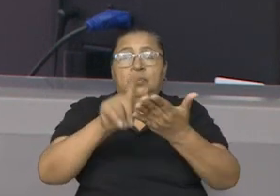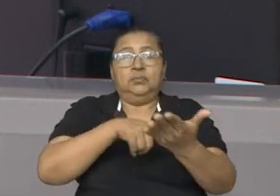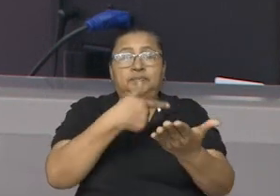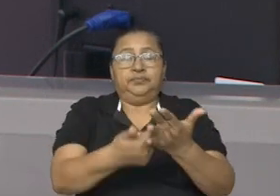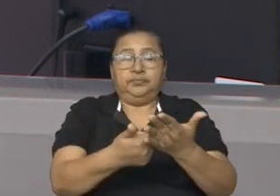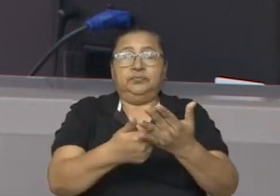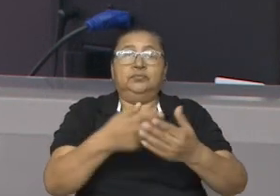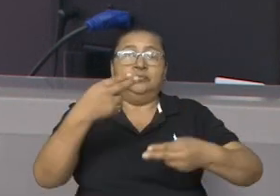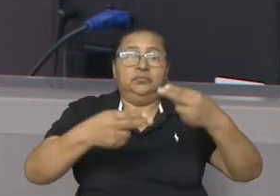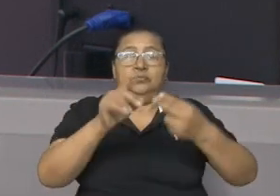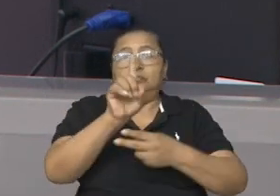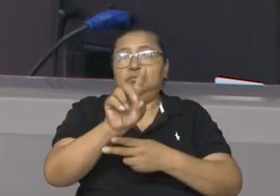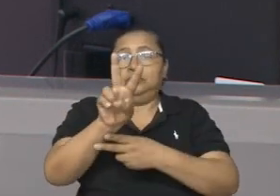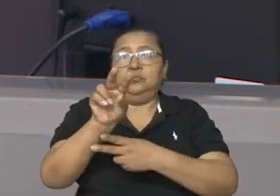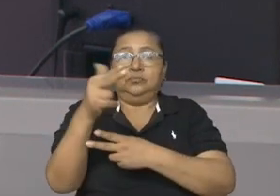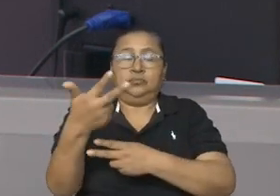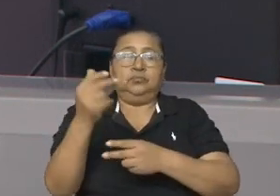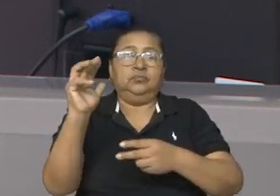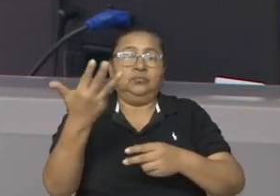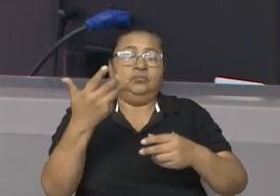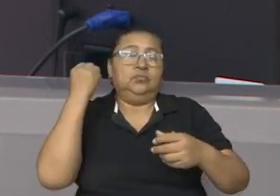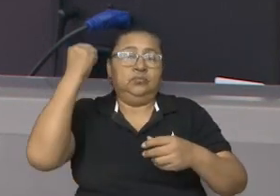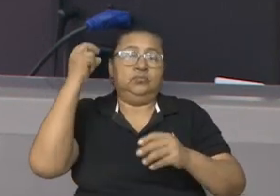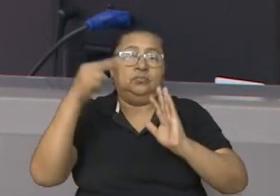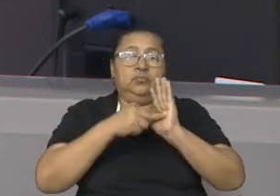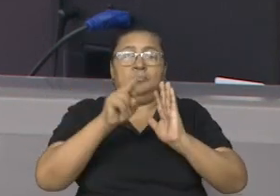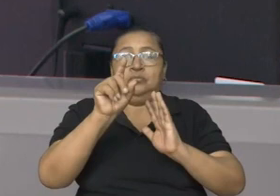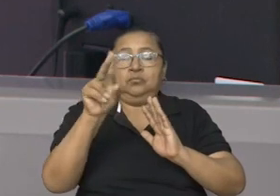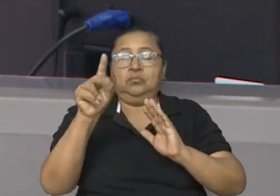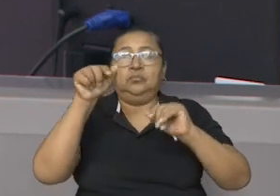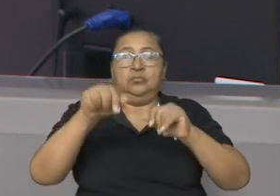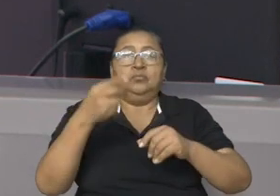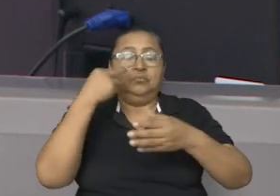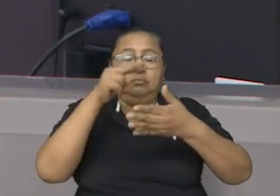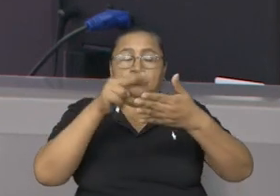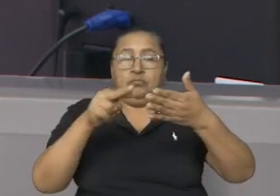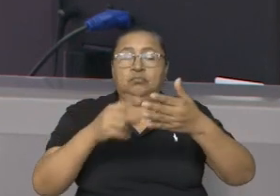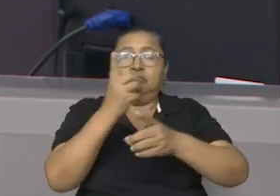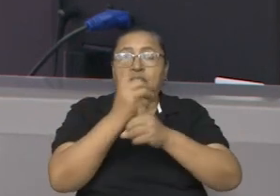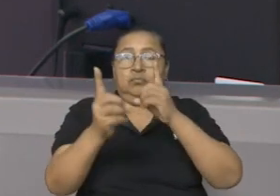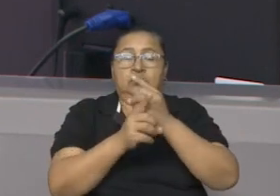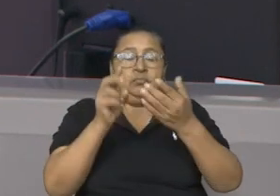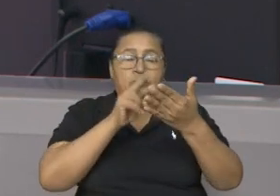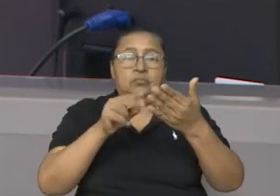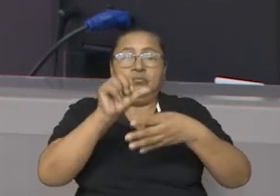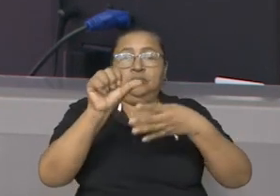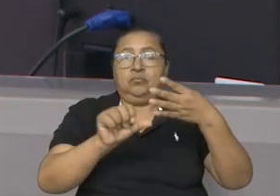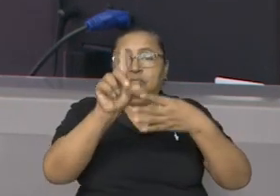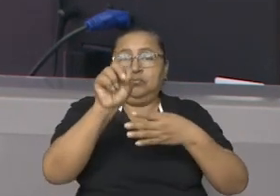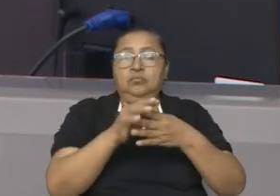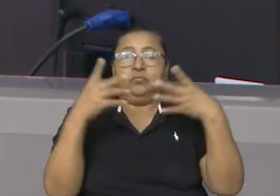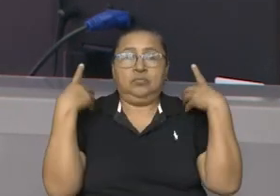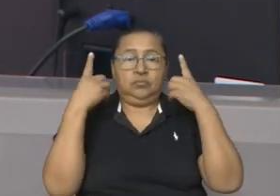Gaceta Diario Oficial número 128, del 9 de julio del 2012, el que se leerá así. Artículo 10.